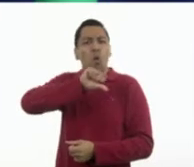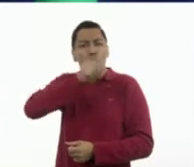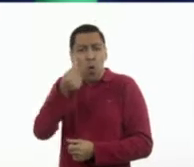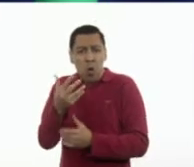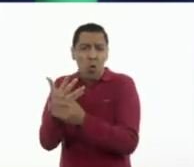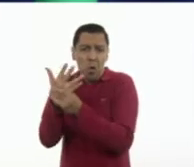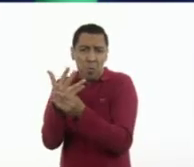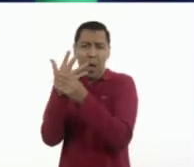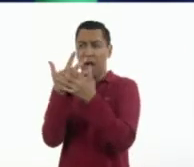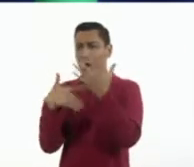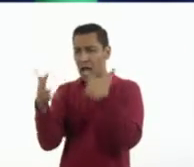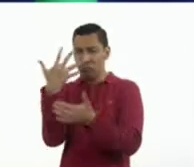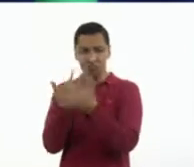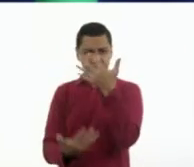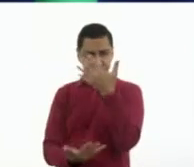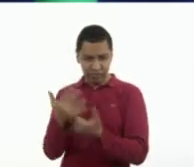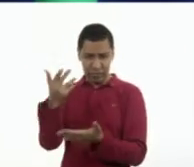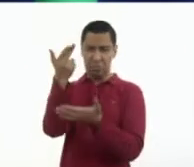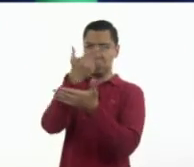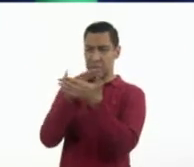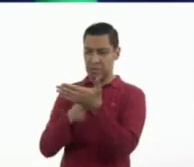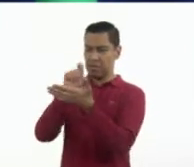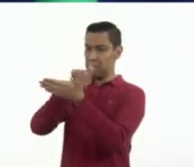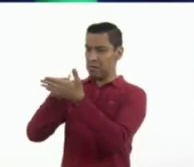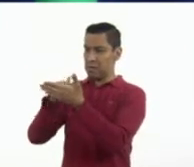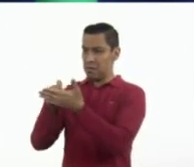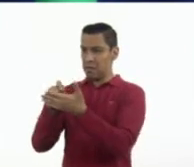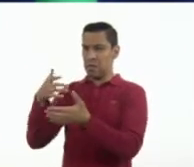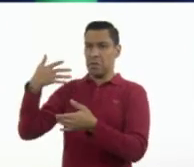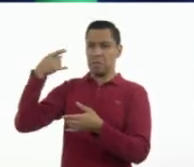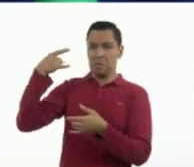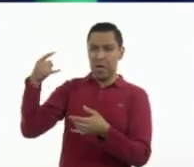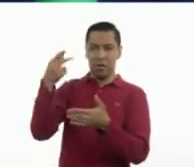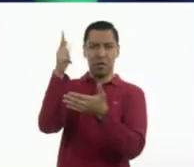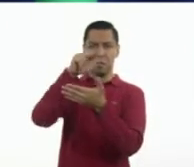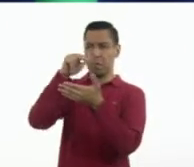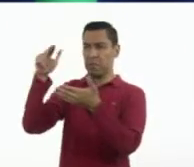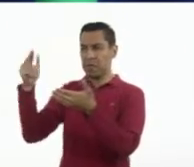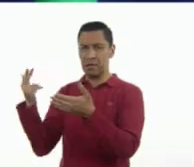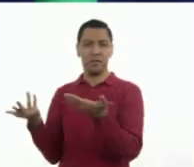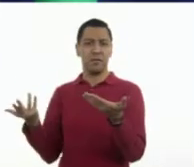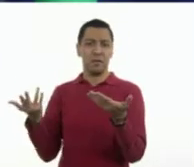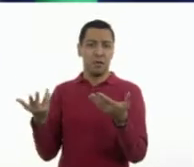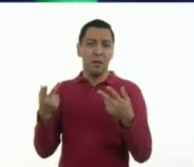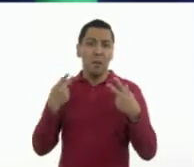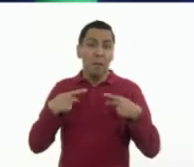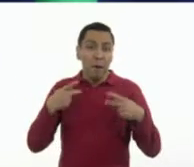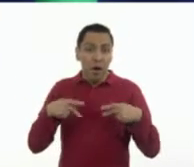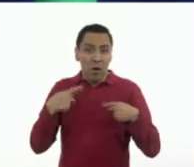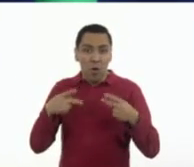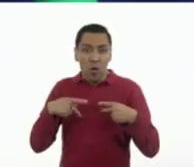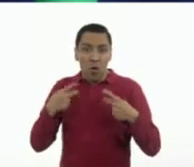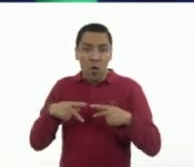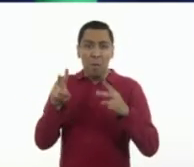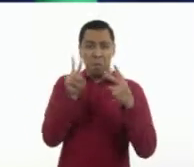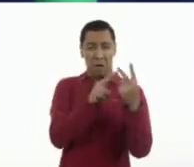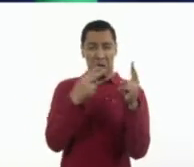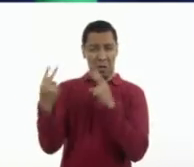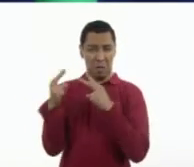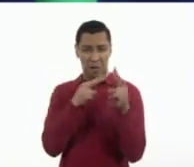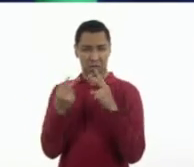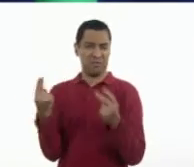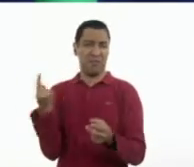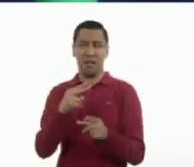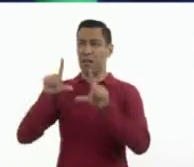pobladores. Además, hay algunos que ni siquiera necesitan anunciarse. Las mismas personas se recomiendan entre vecinos y amigos.